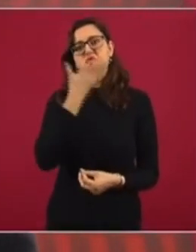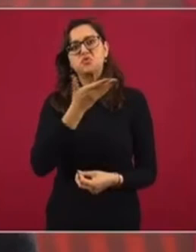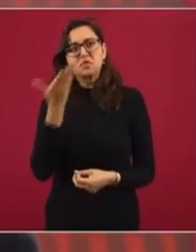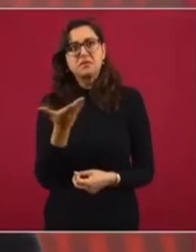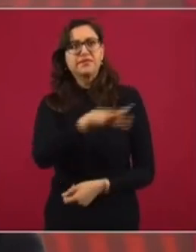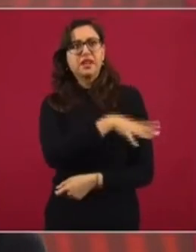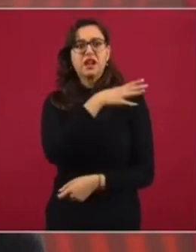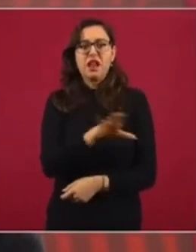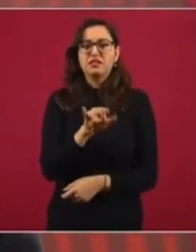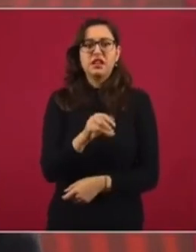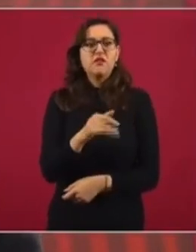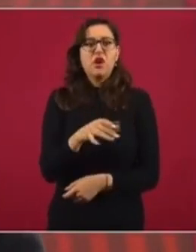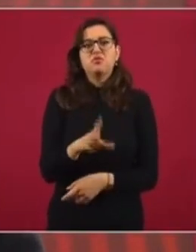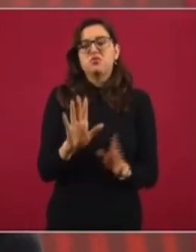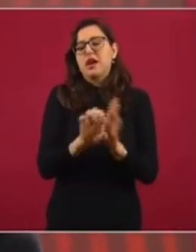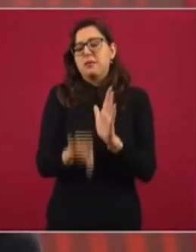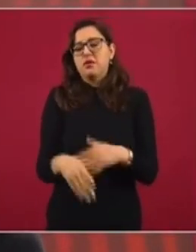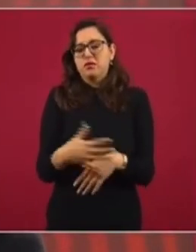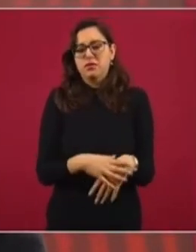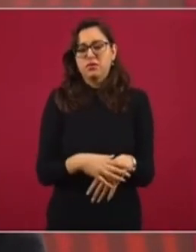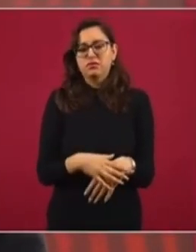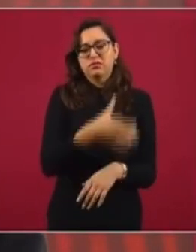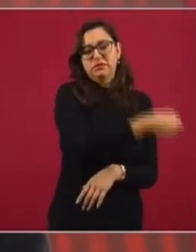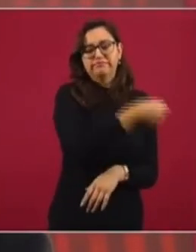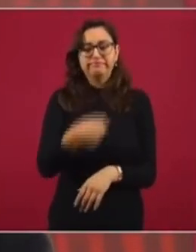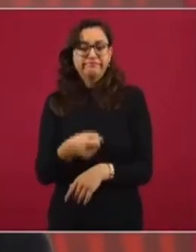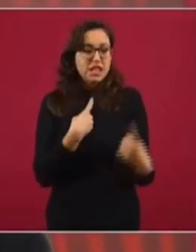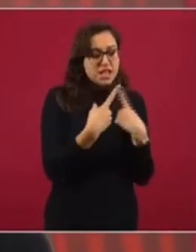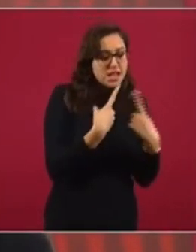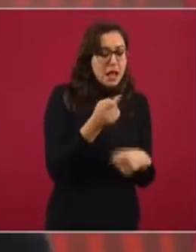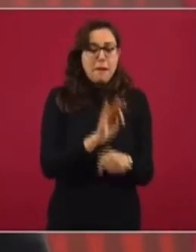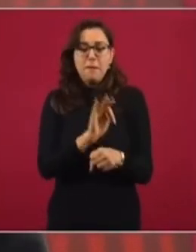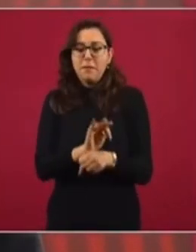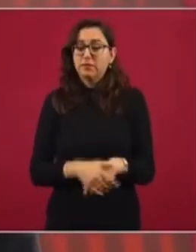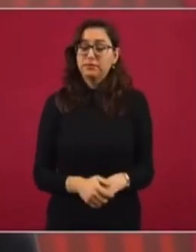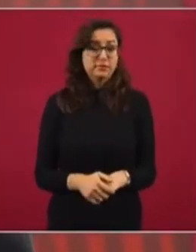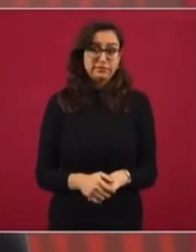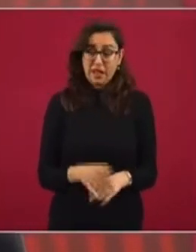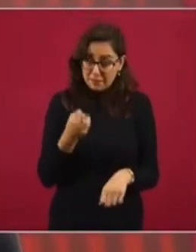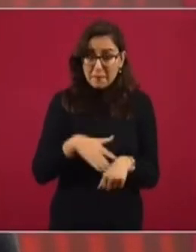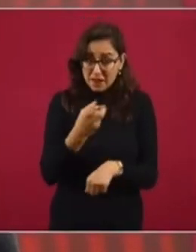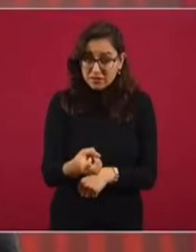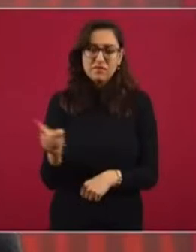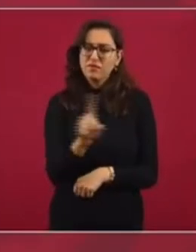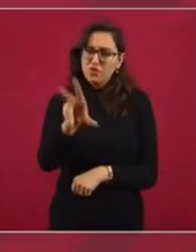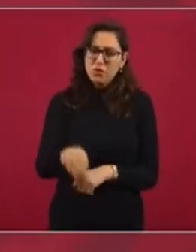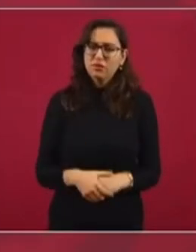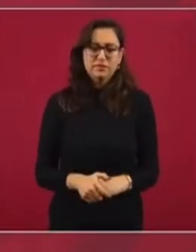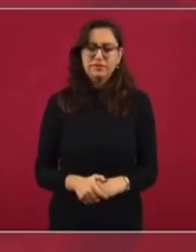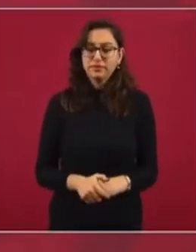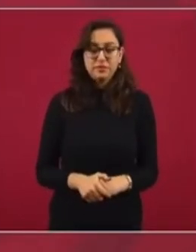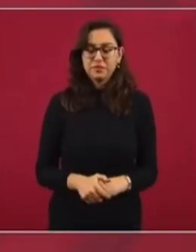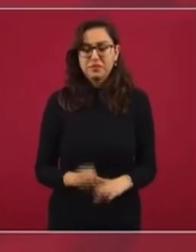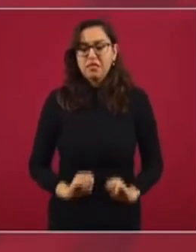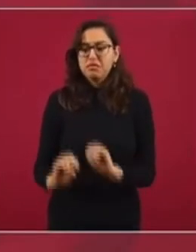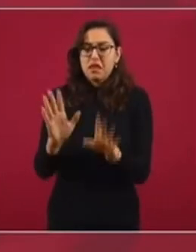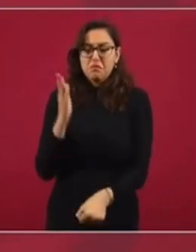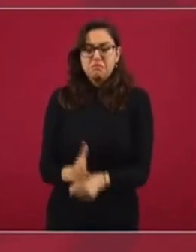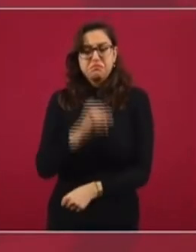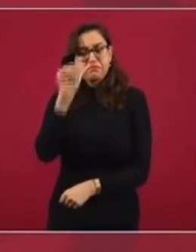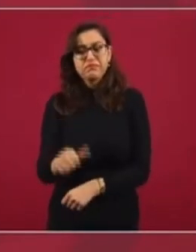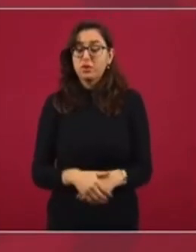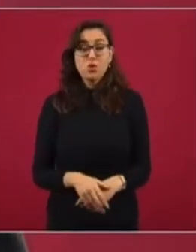consiguió protección mediante una negociación política. No, no hay impunidad, no me parece,